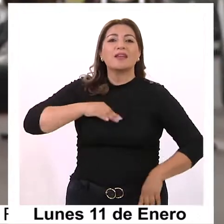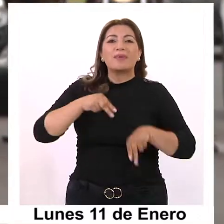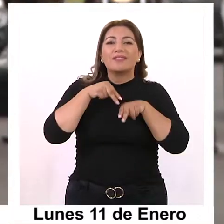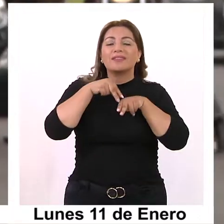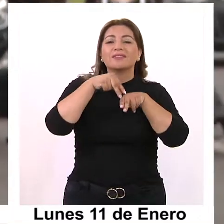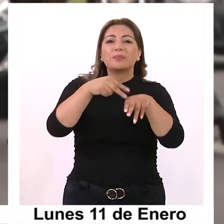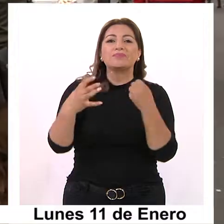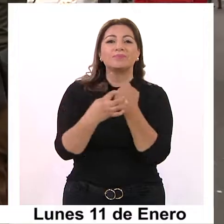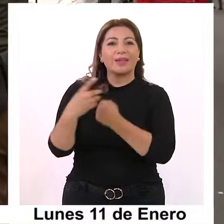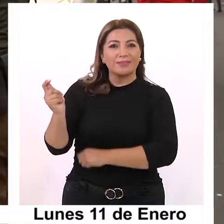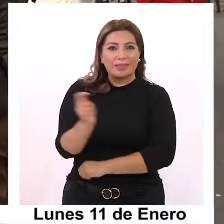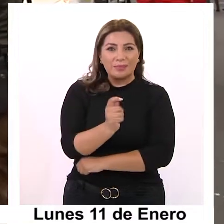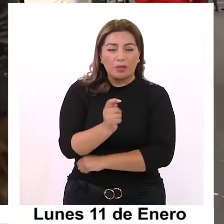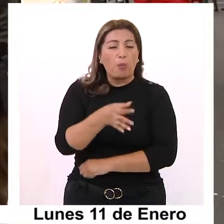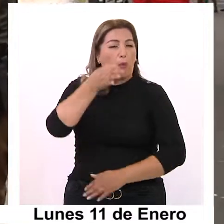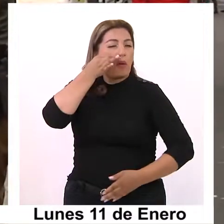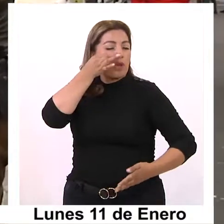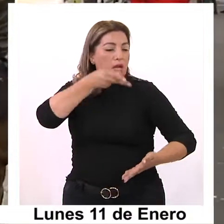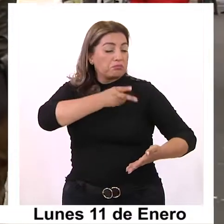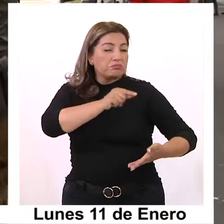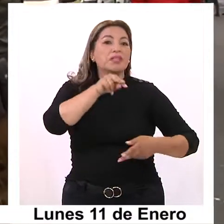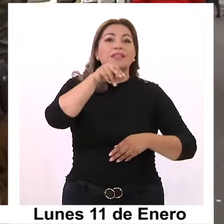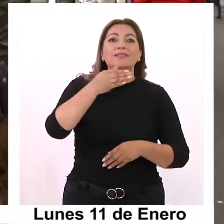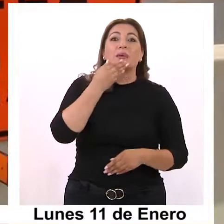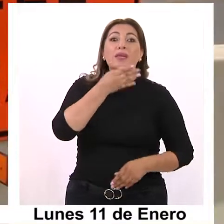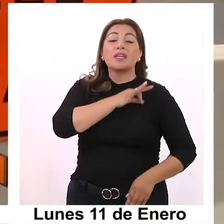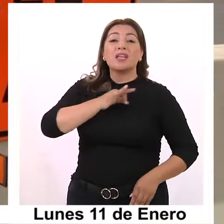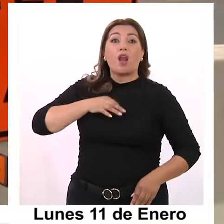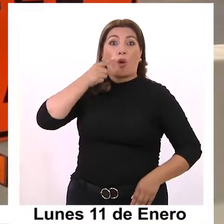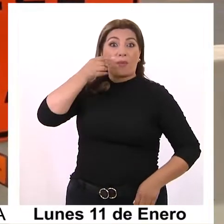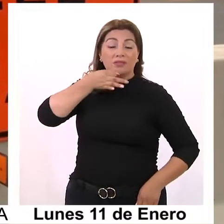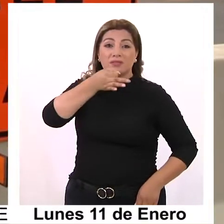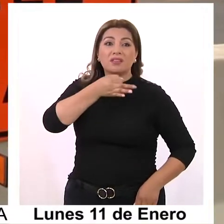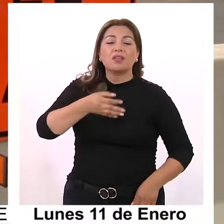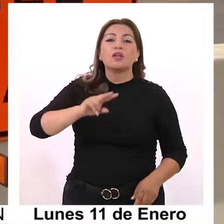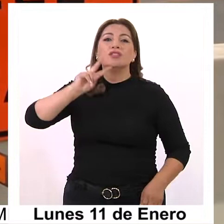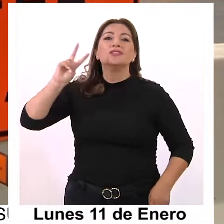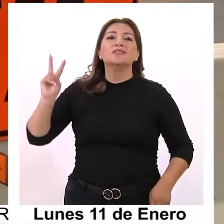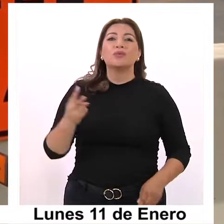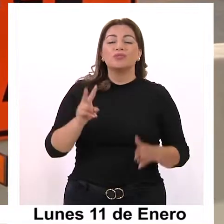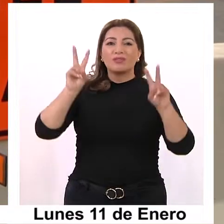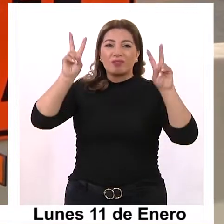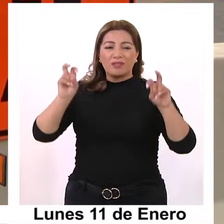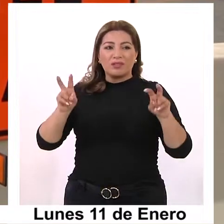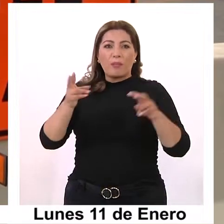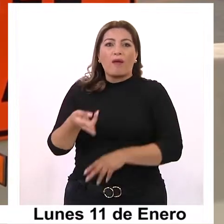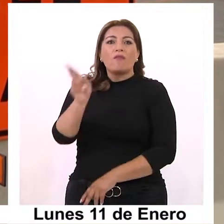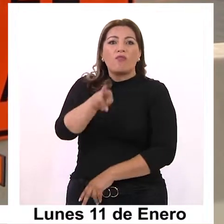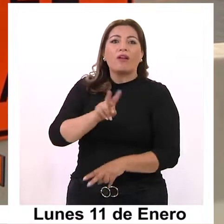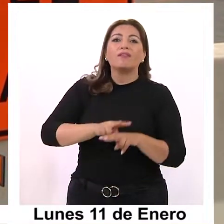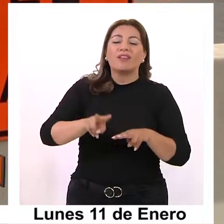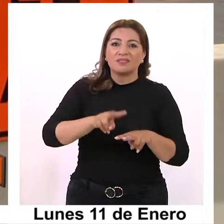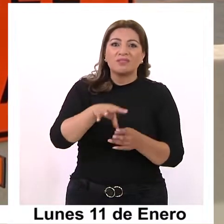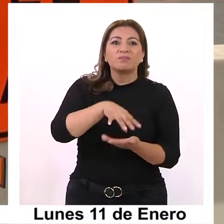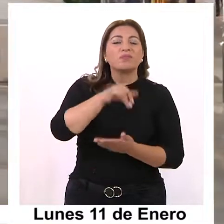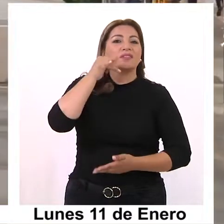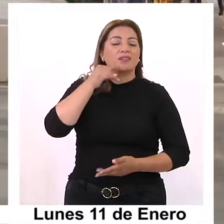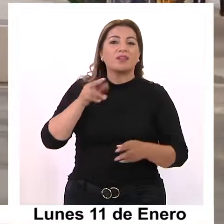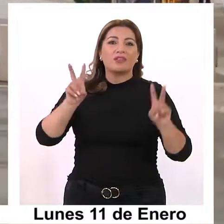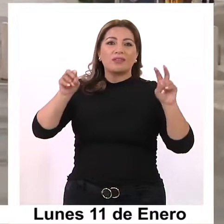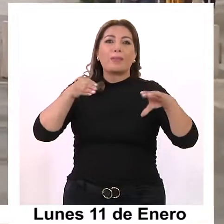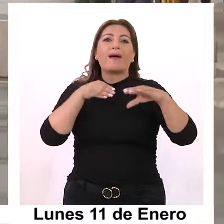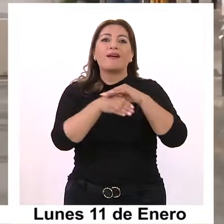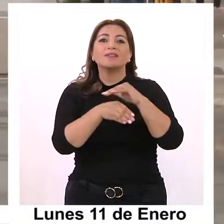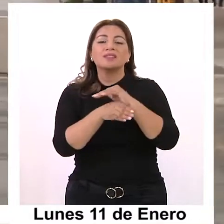Transportes de Tarapacá. Por otro lado, el Ceremi comentó sobre la segunda medida que vuelve a aplicarse y que se refiere al